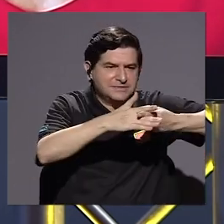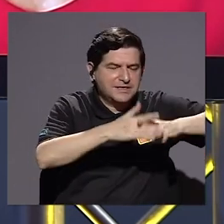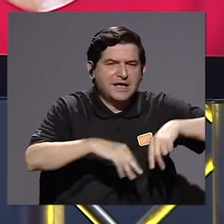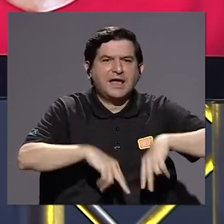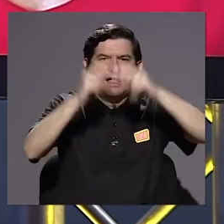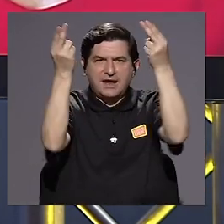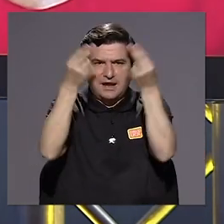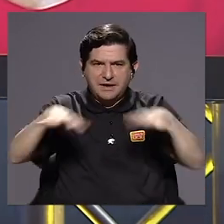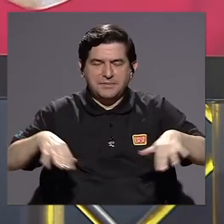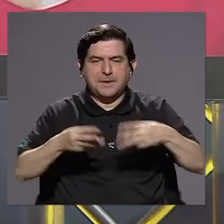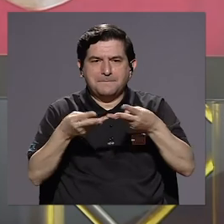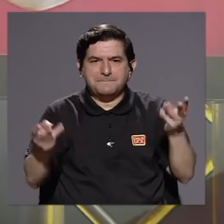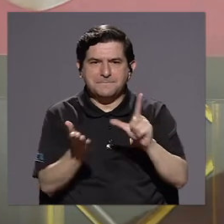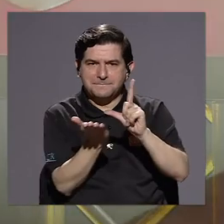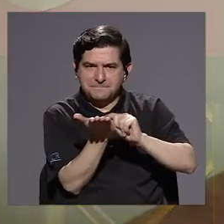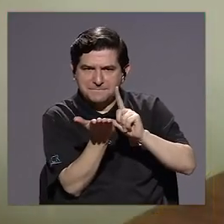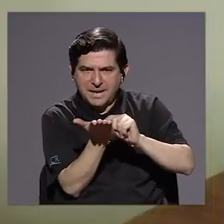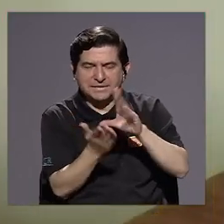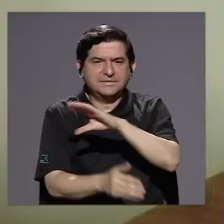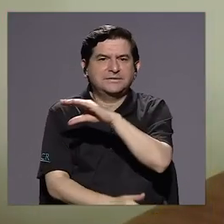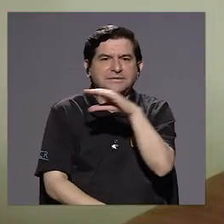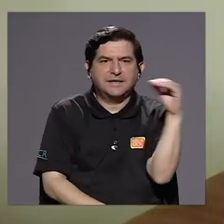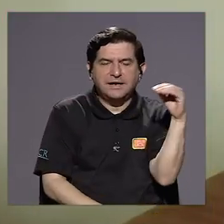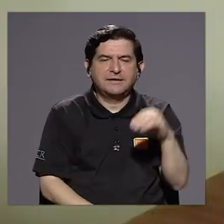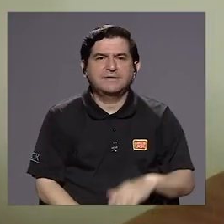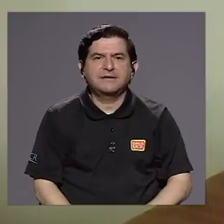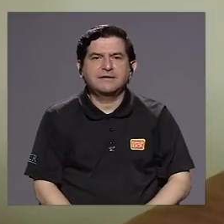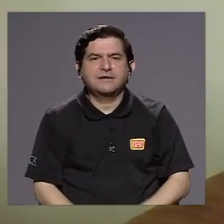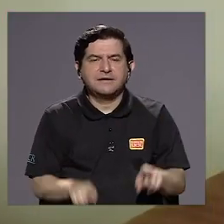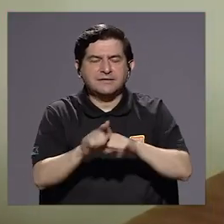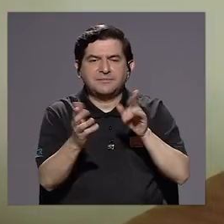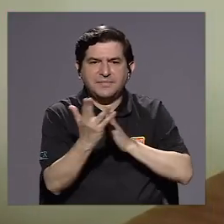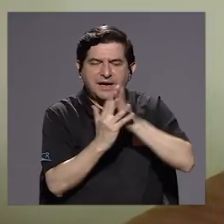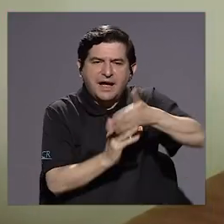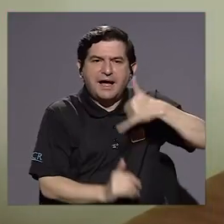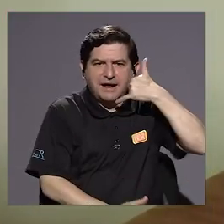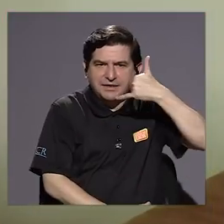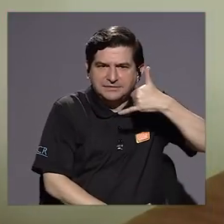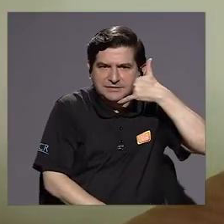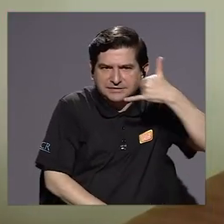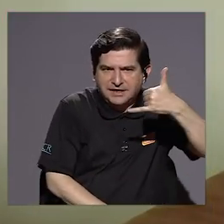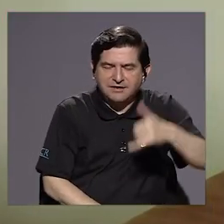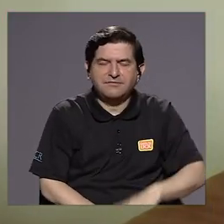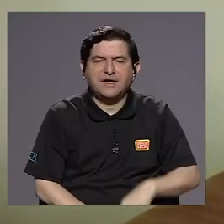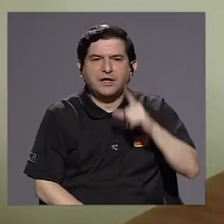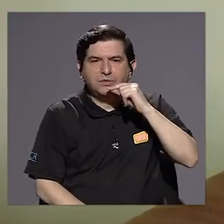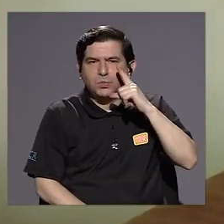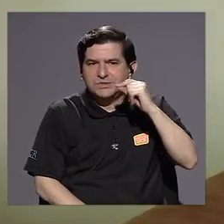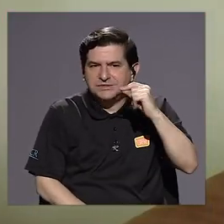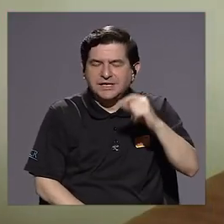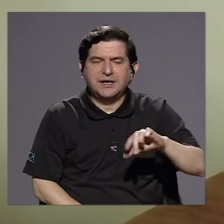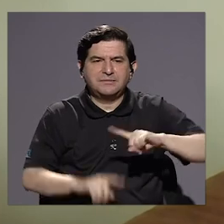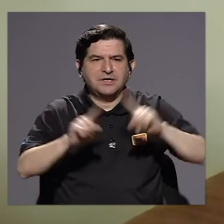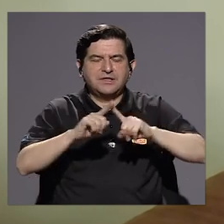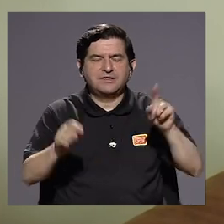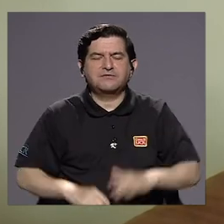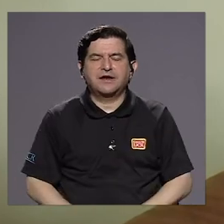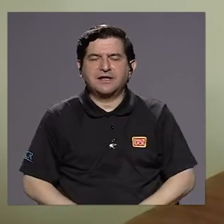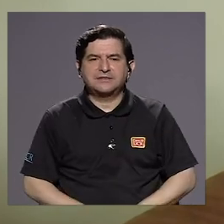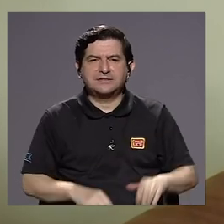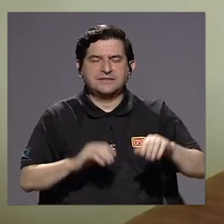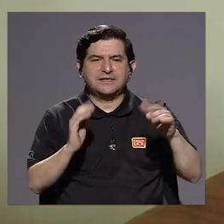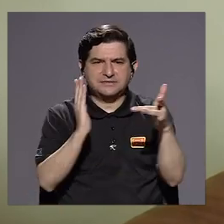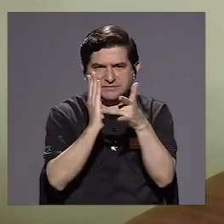material impreso y a través de vía telefónica, a través de WhatsApp y otros elementos en ese sentido.